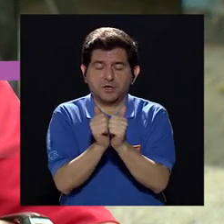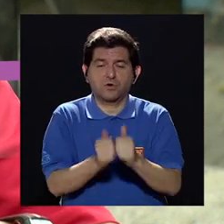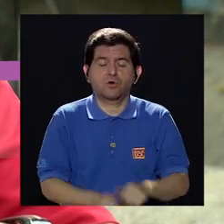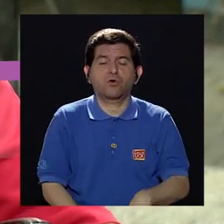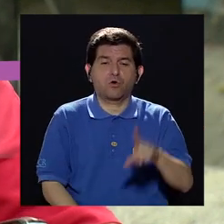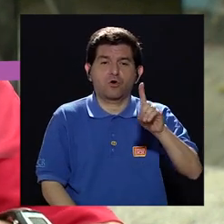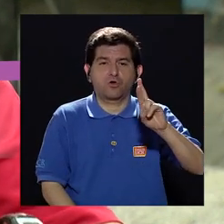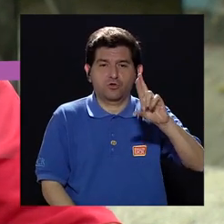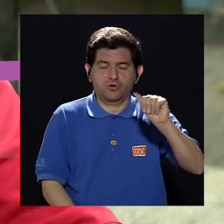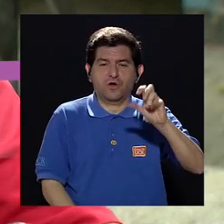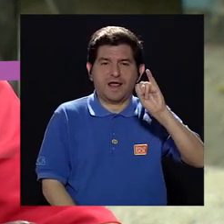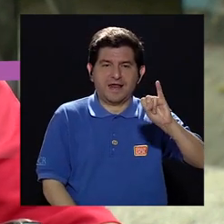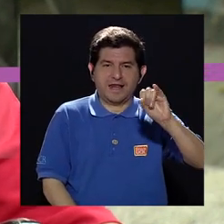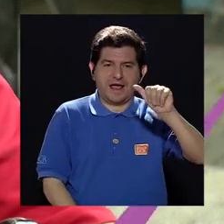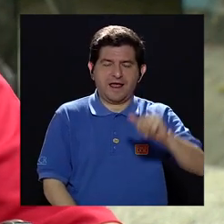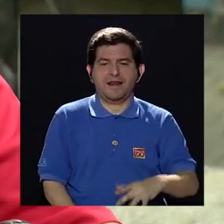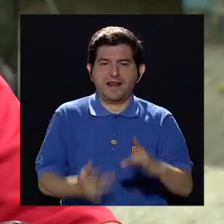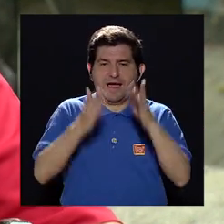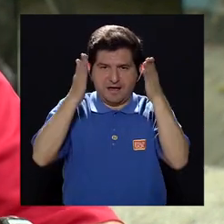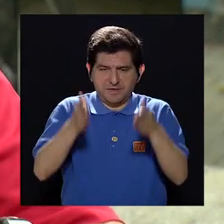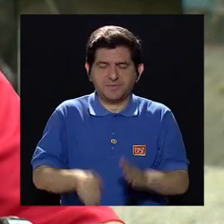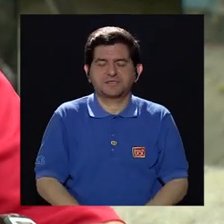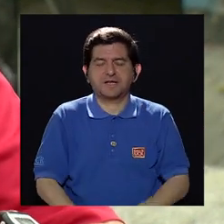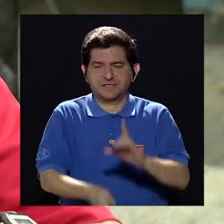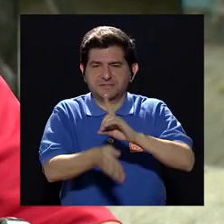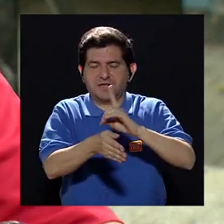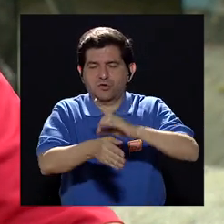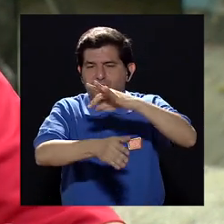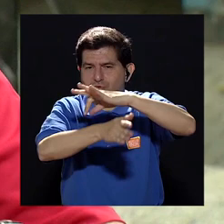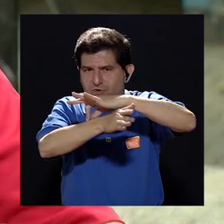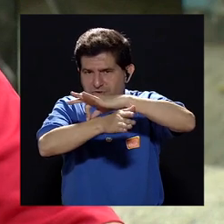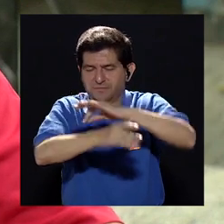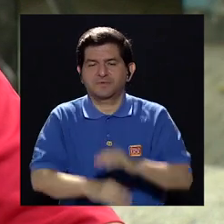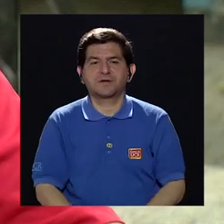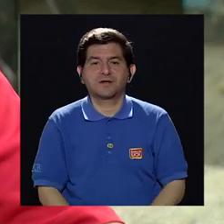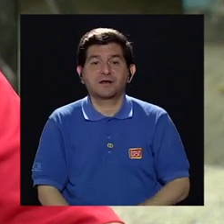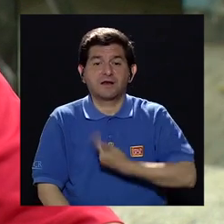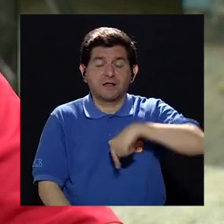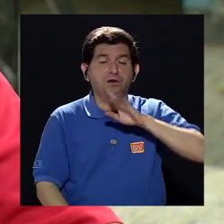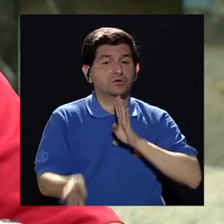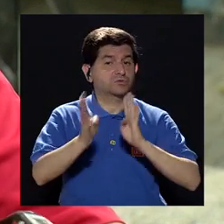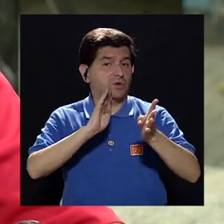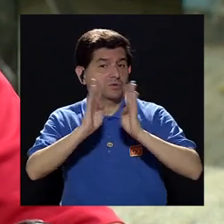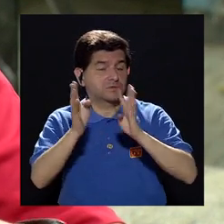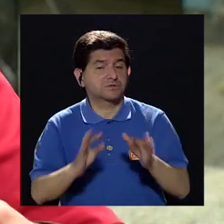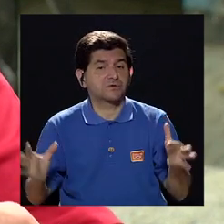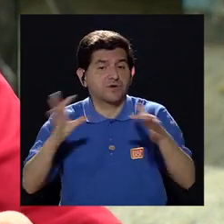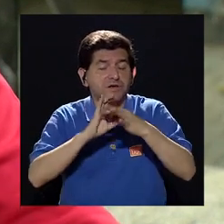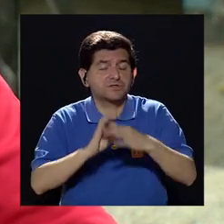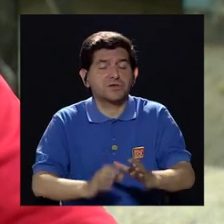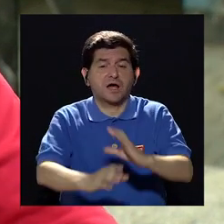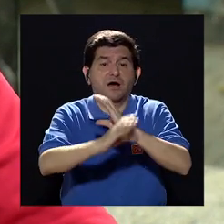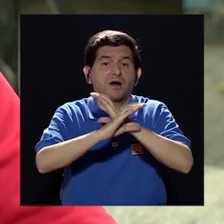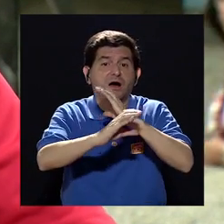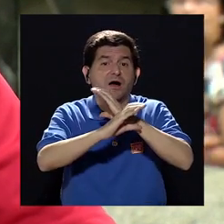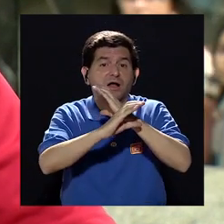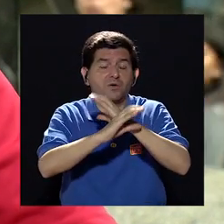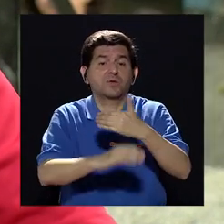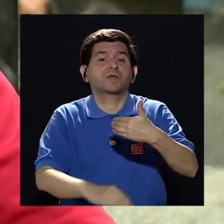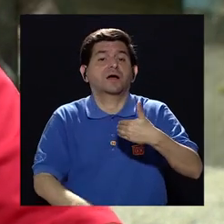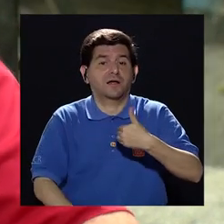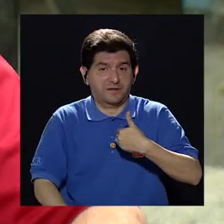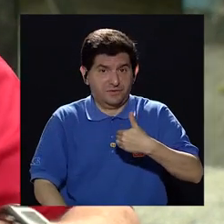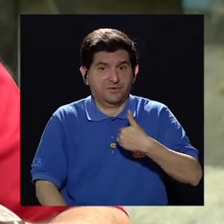doctora Iliana Alfaro, quien es especialista en dermatología y con quien estamos hablando acerca de los cuidados que